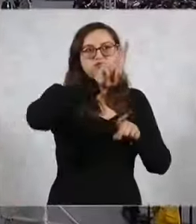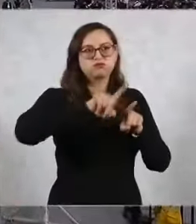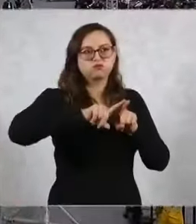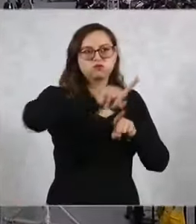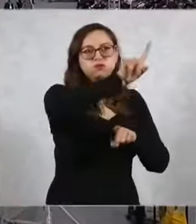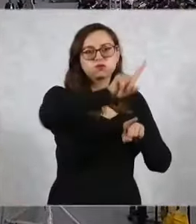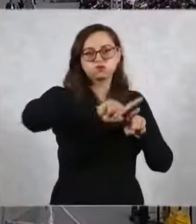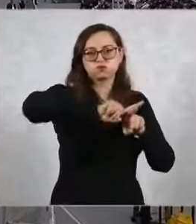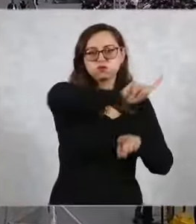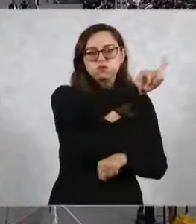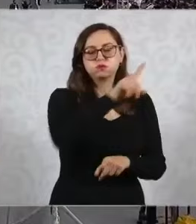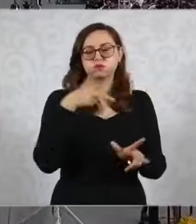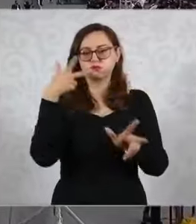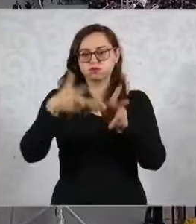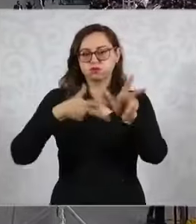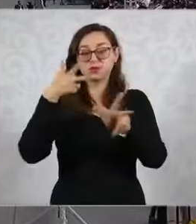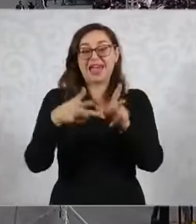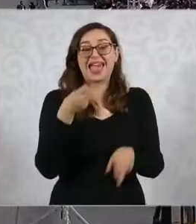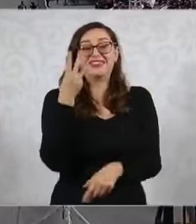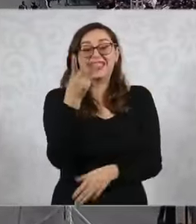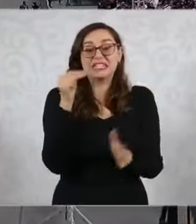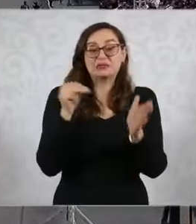trata de 3.000 kilómetros.